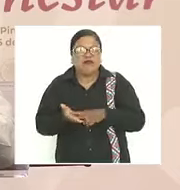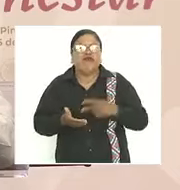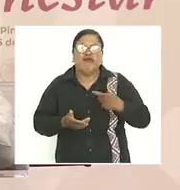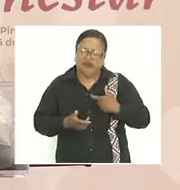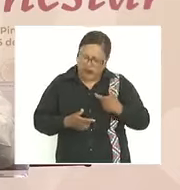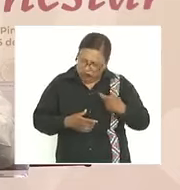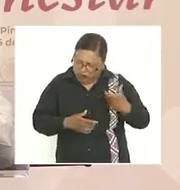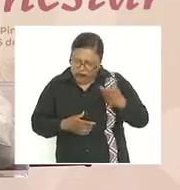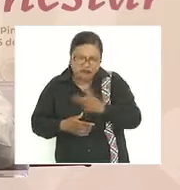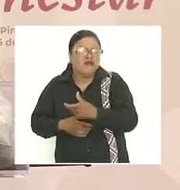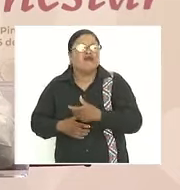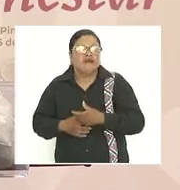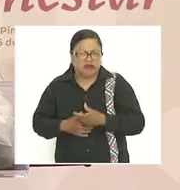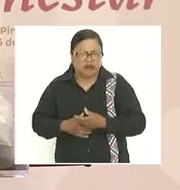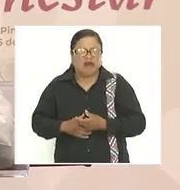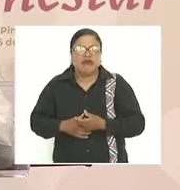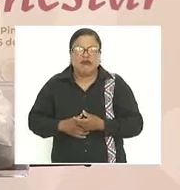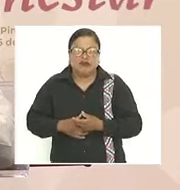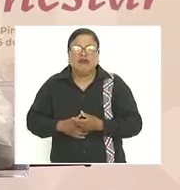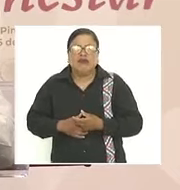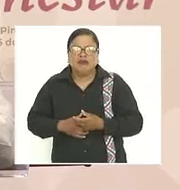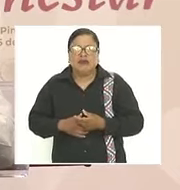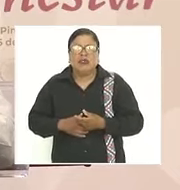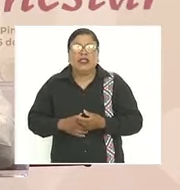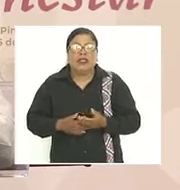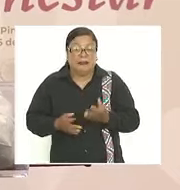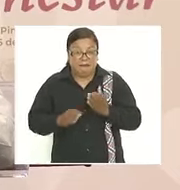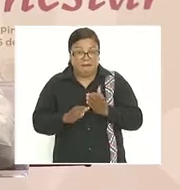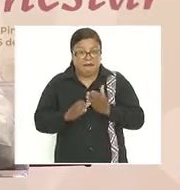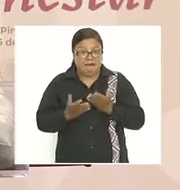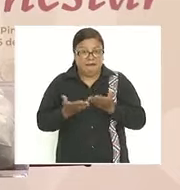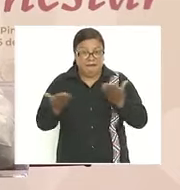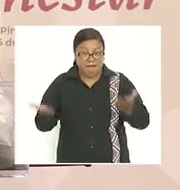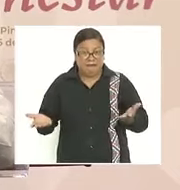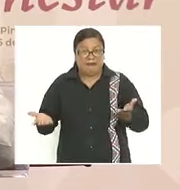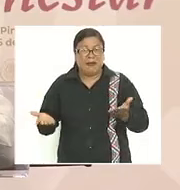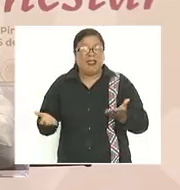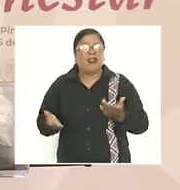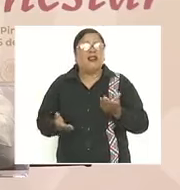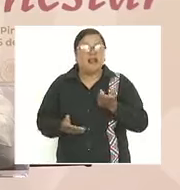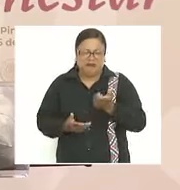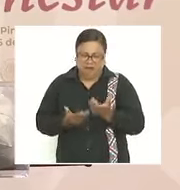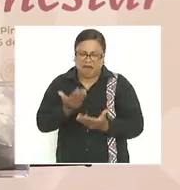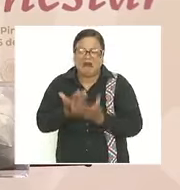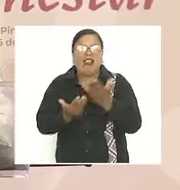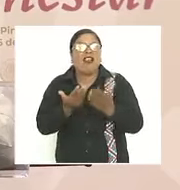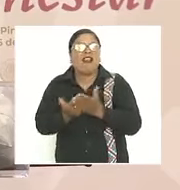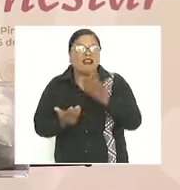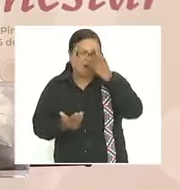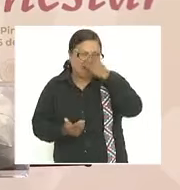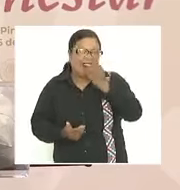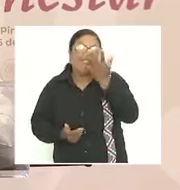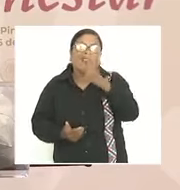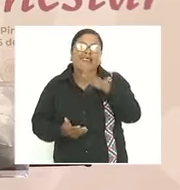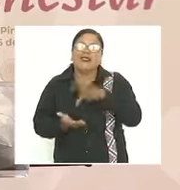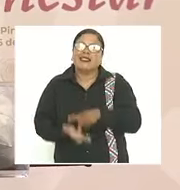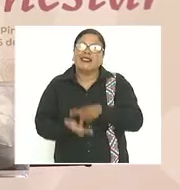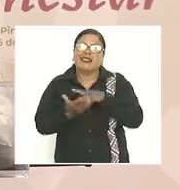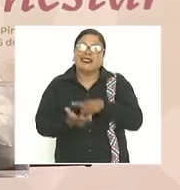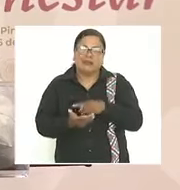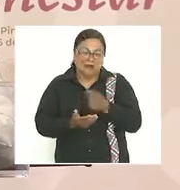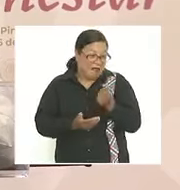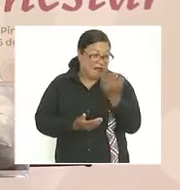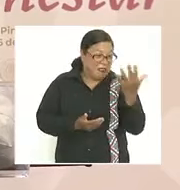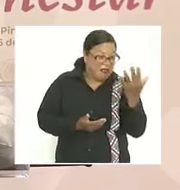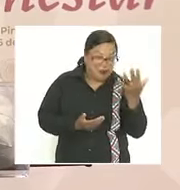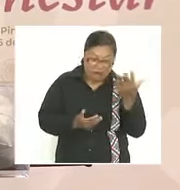todas maneras ahora el salario alcanza para 10 kilos de 5 a